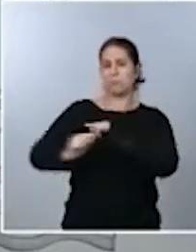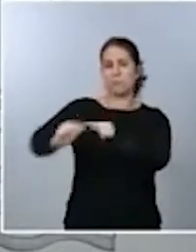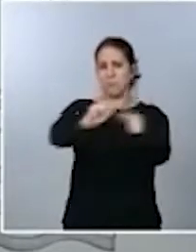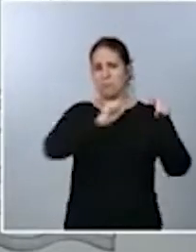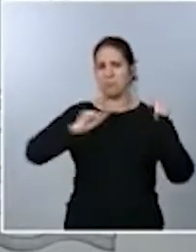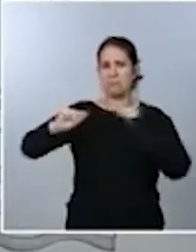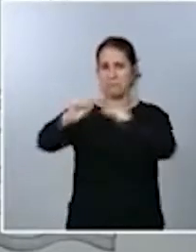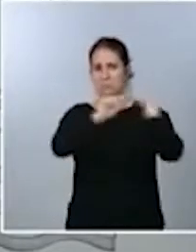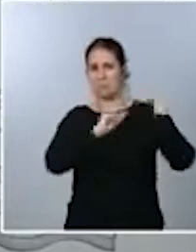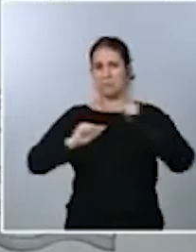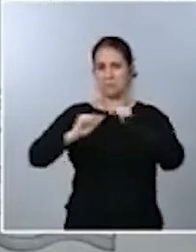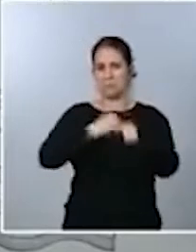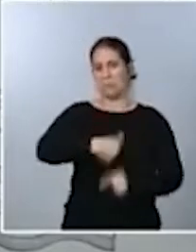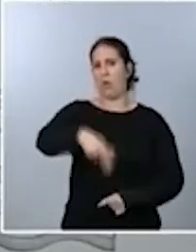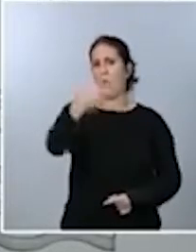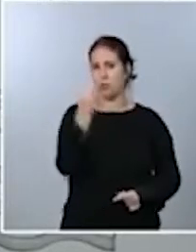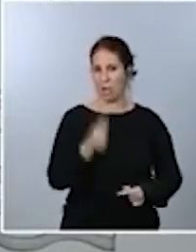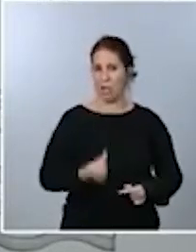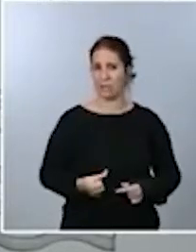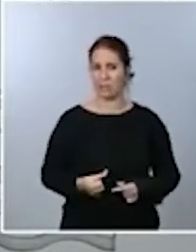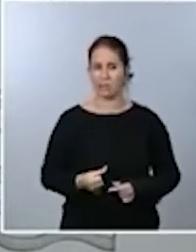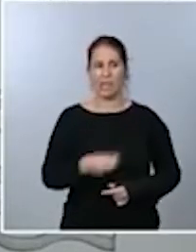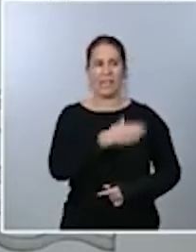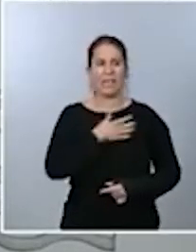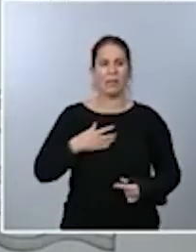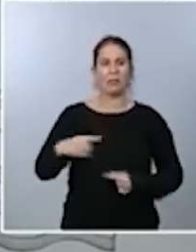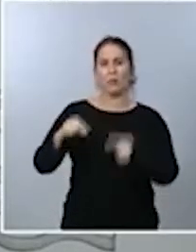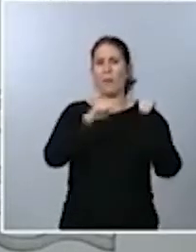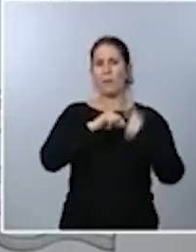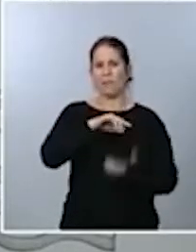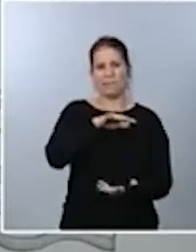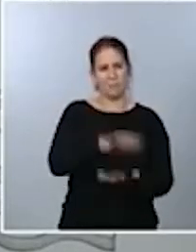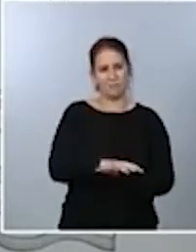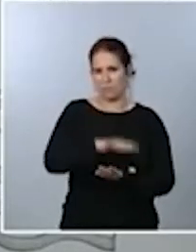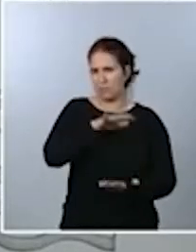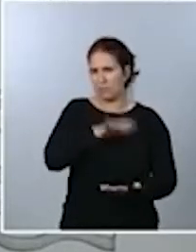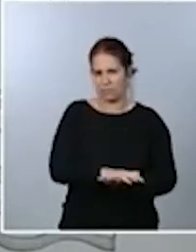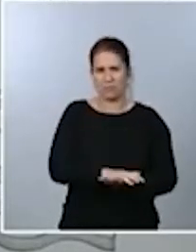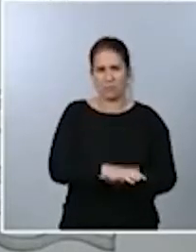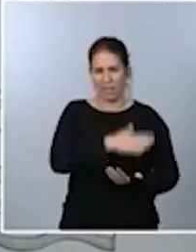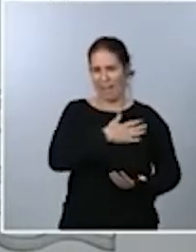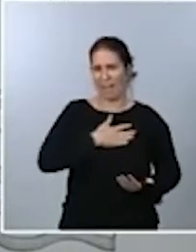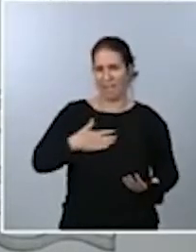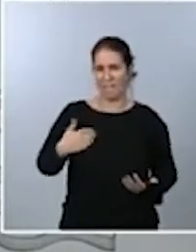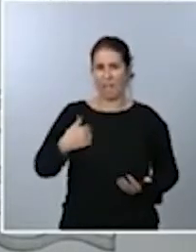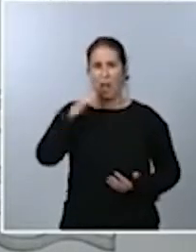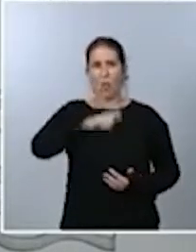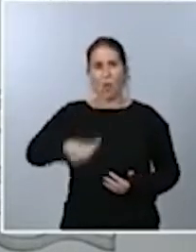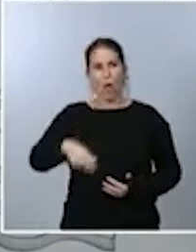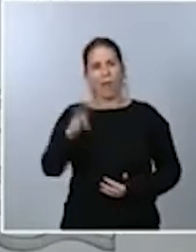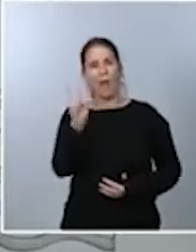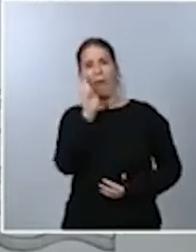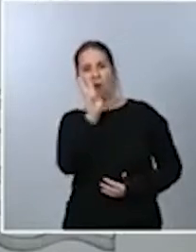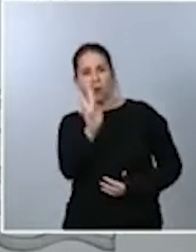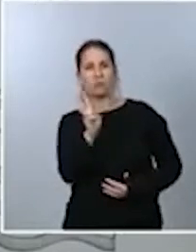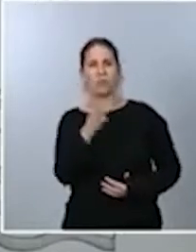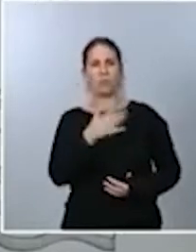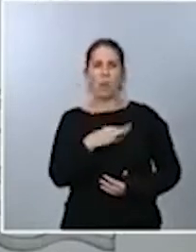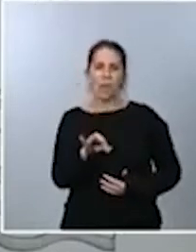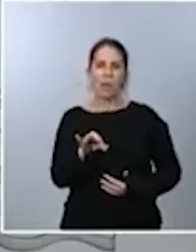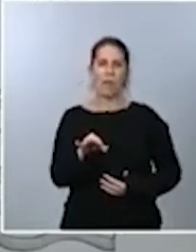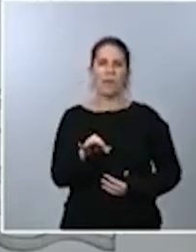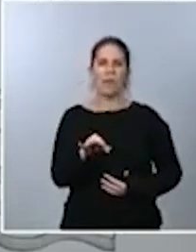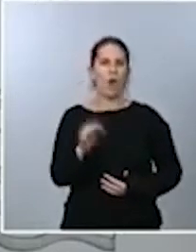próximos dos días. Queremos un debate sereno, tranquilo, un debate que los ciudadanos puedan acompañar sin tener que lamentarse de la